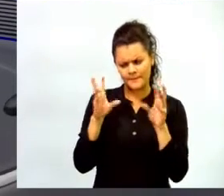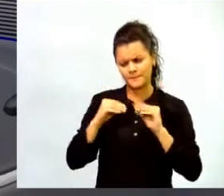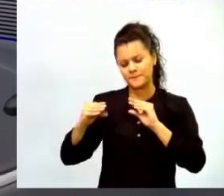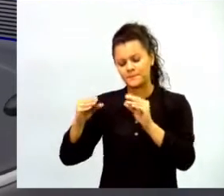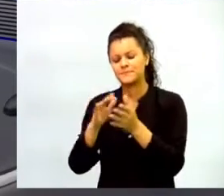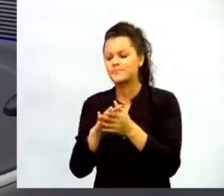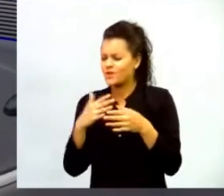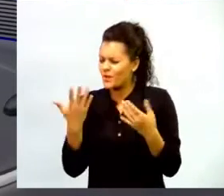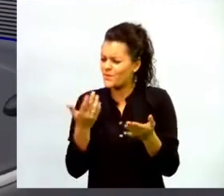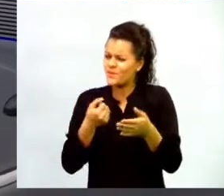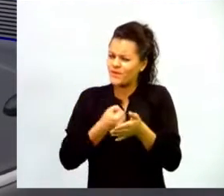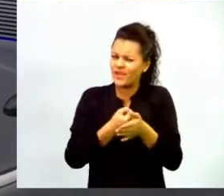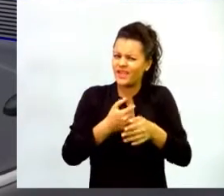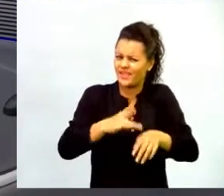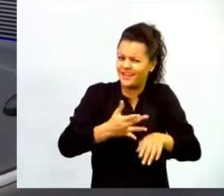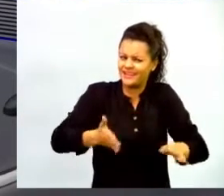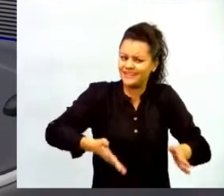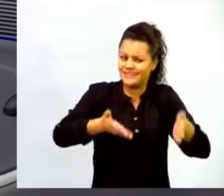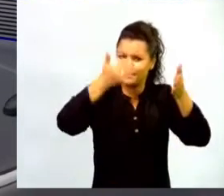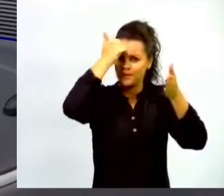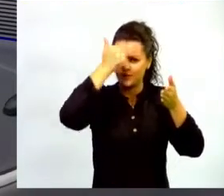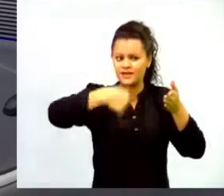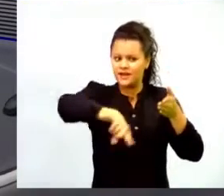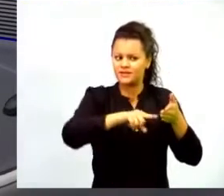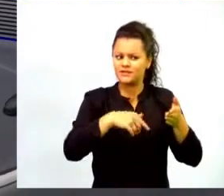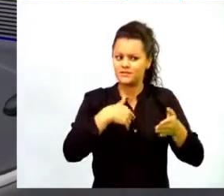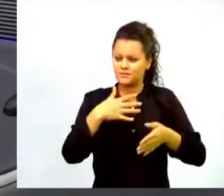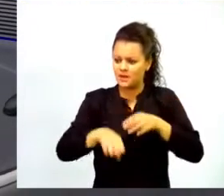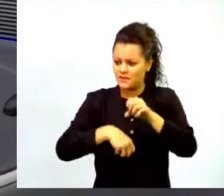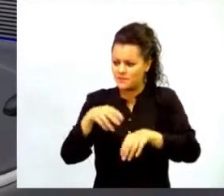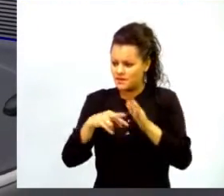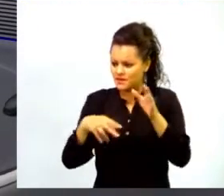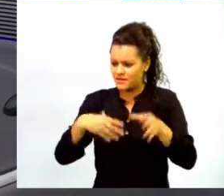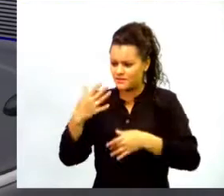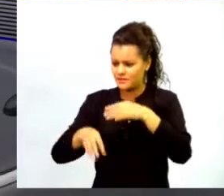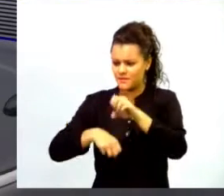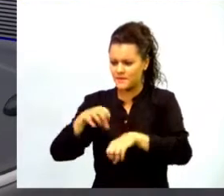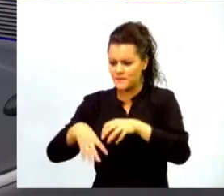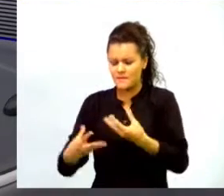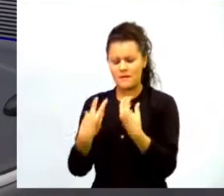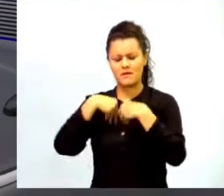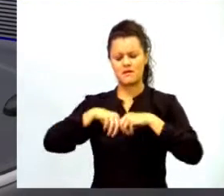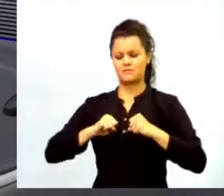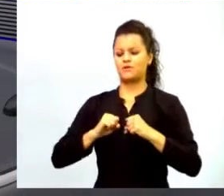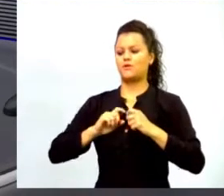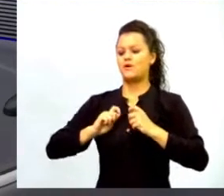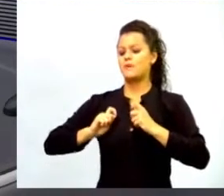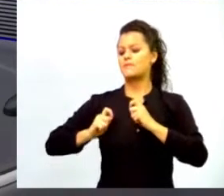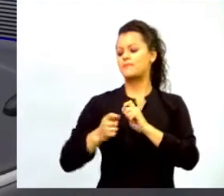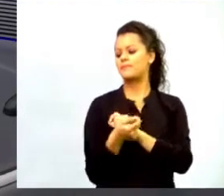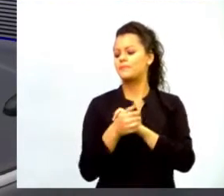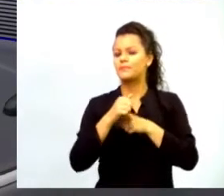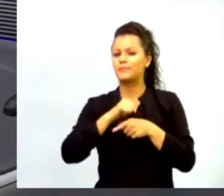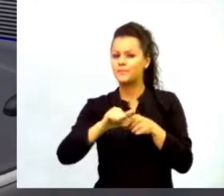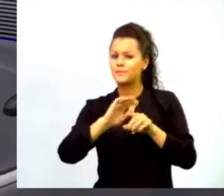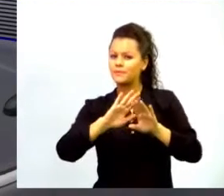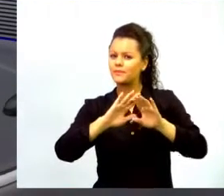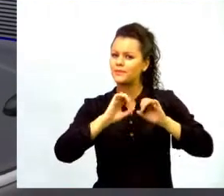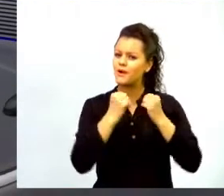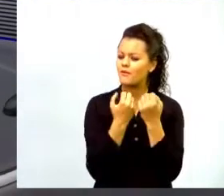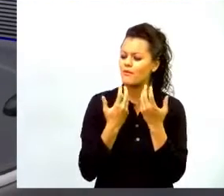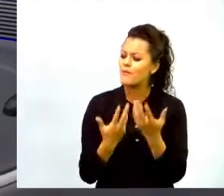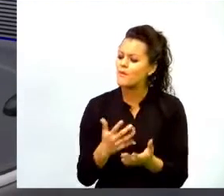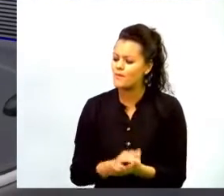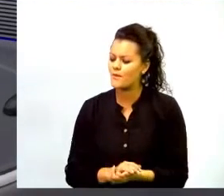maestros continúen empoderándose de todas estas estrategias y transformen sus prácticas de aula yo quiero darle paso